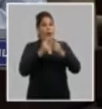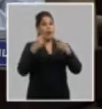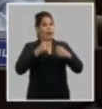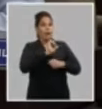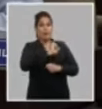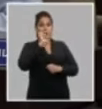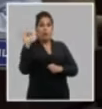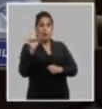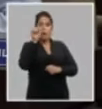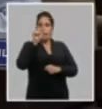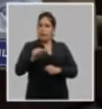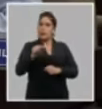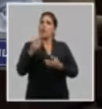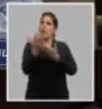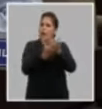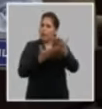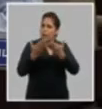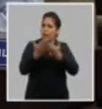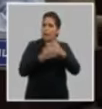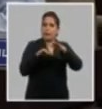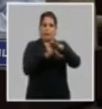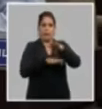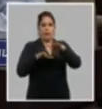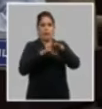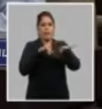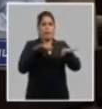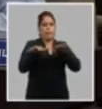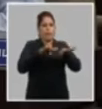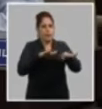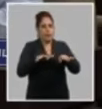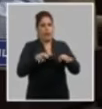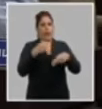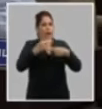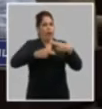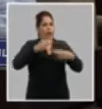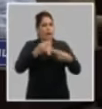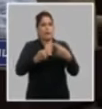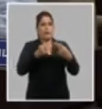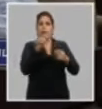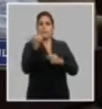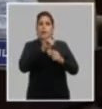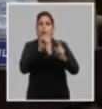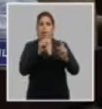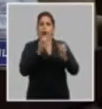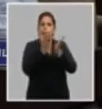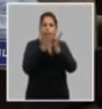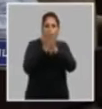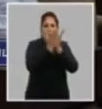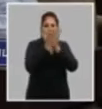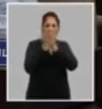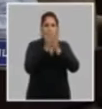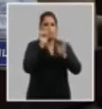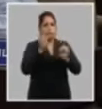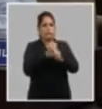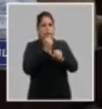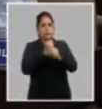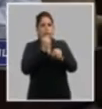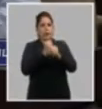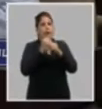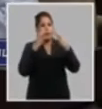tienen que lograr que ese trabajo se materialice en la base tienen que prepararse tienen que hacer una labor realmente